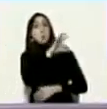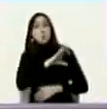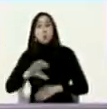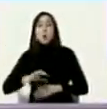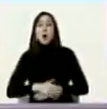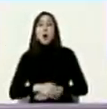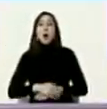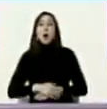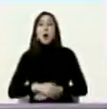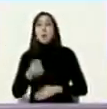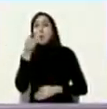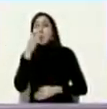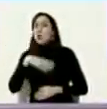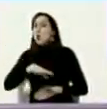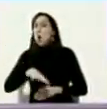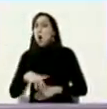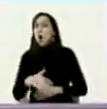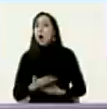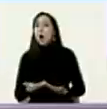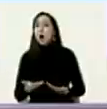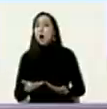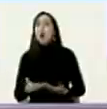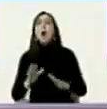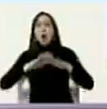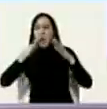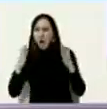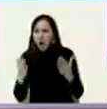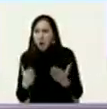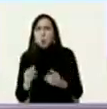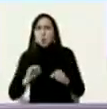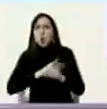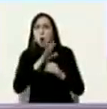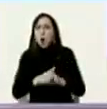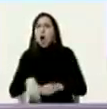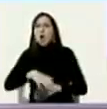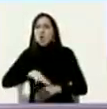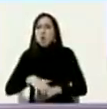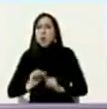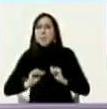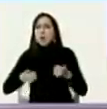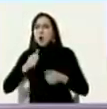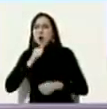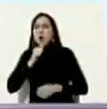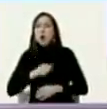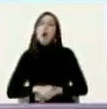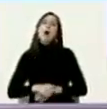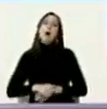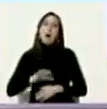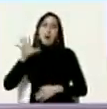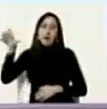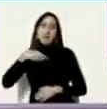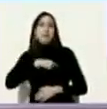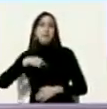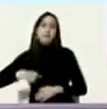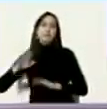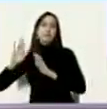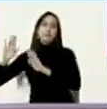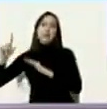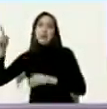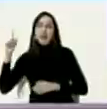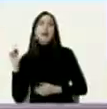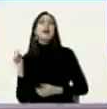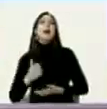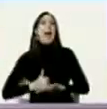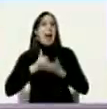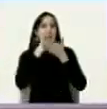venían las medicinas y los equipos médicos? cuando el mundo se paralizó ¿de dónde venían? de China China tuvo capacidad para